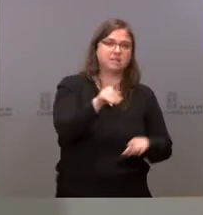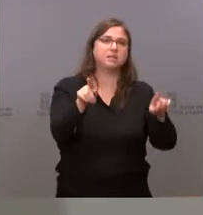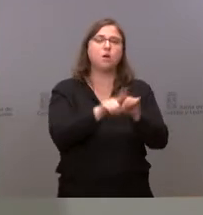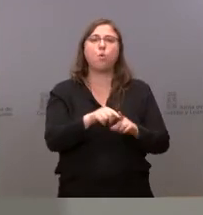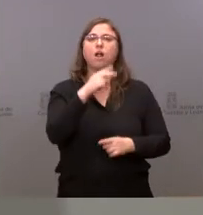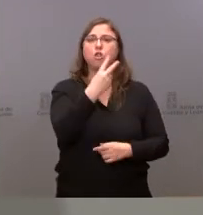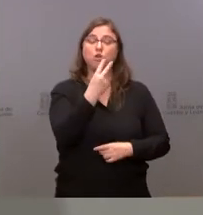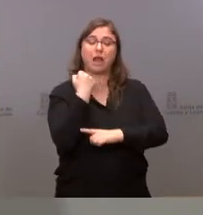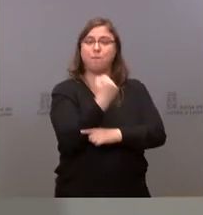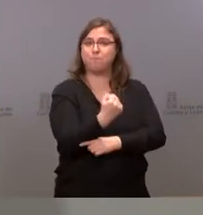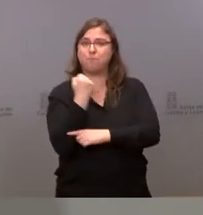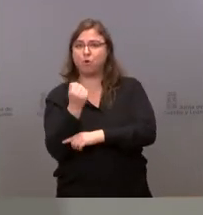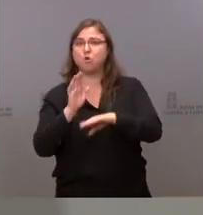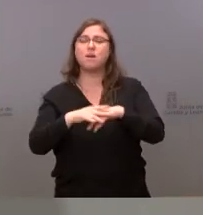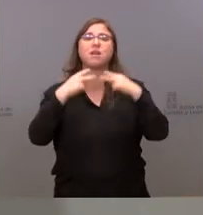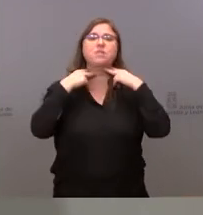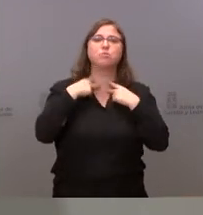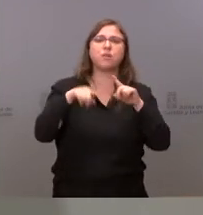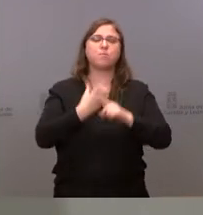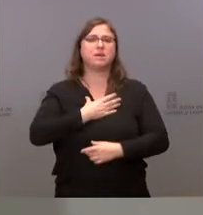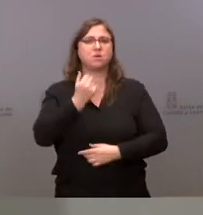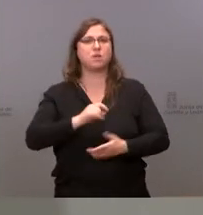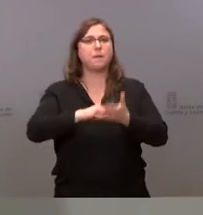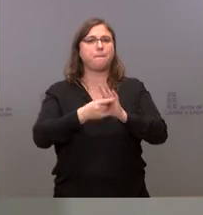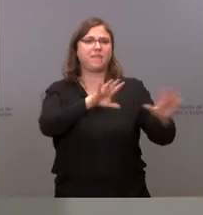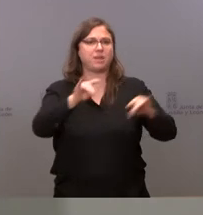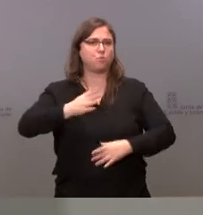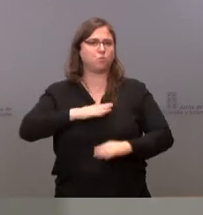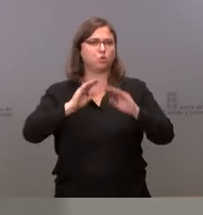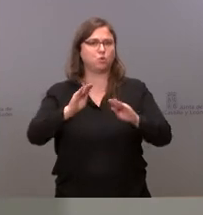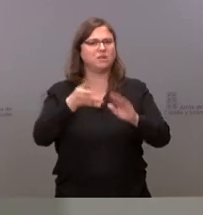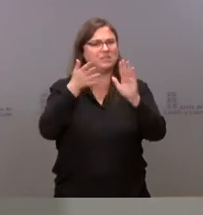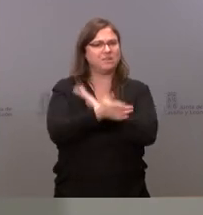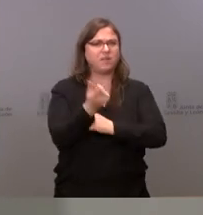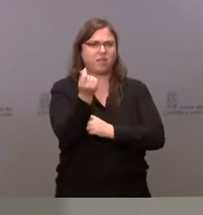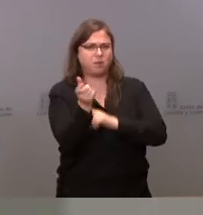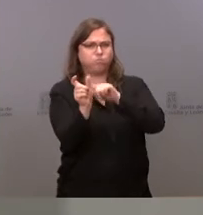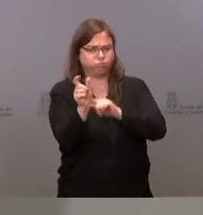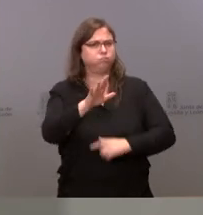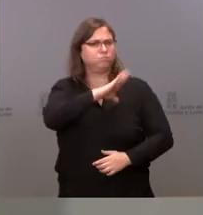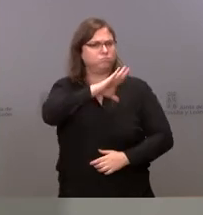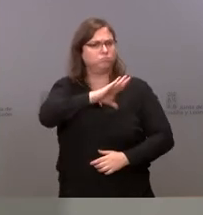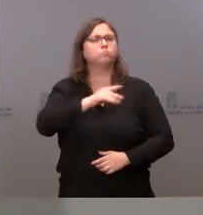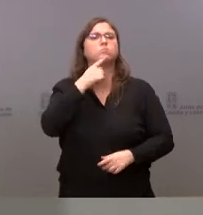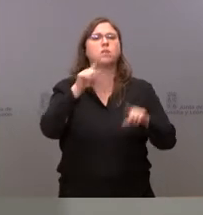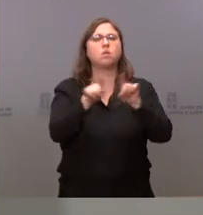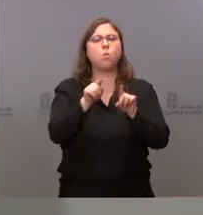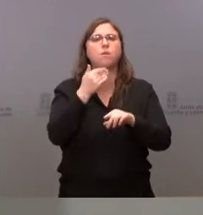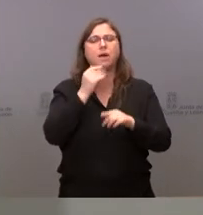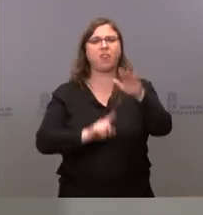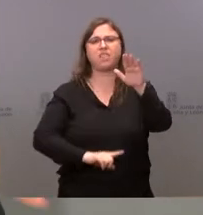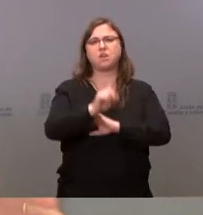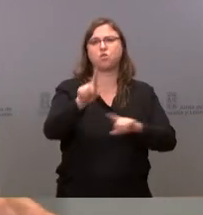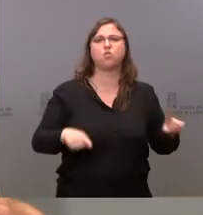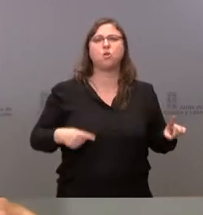actuaciones de apoyo a Diputación y Ayuntamiento del Plan Territorial, ven ustedes que hay una cantidad muy relevante en términos tanto de desarrollo